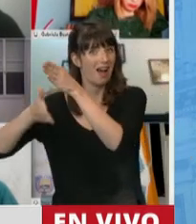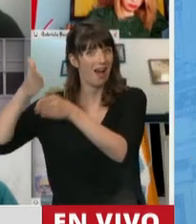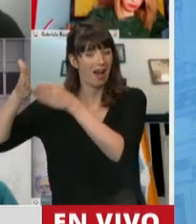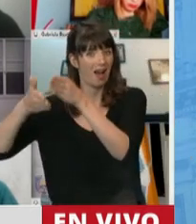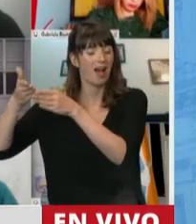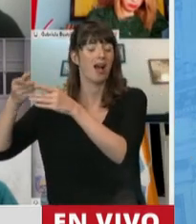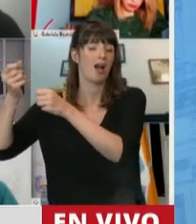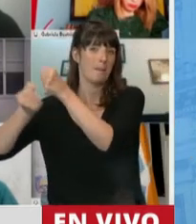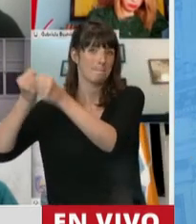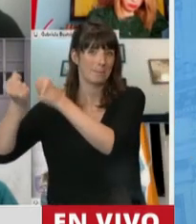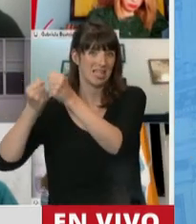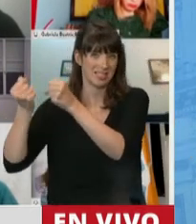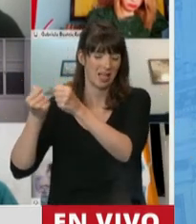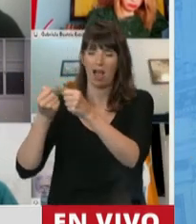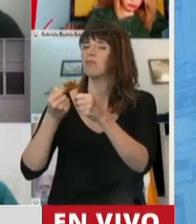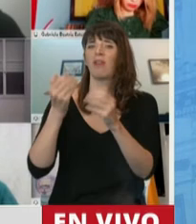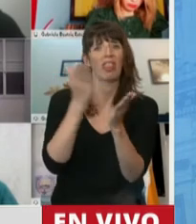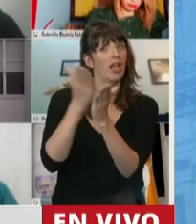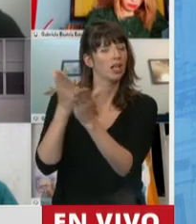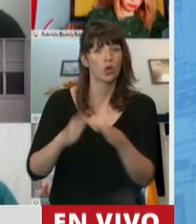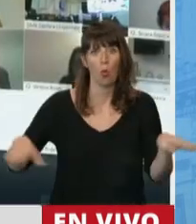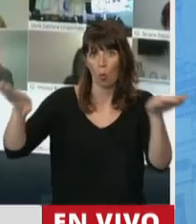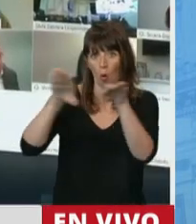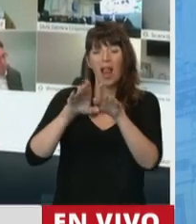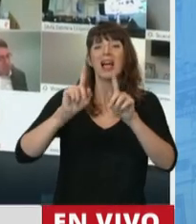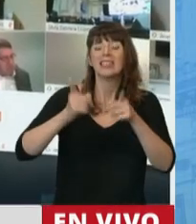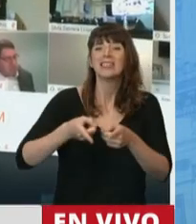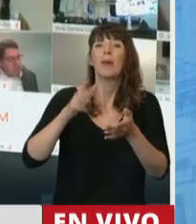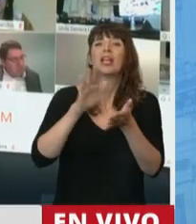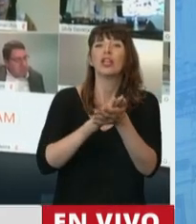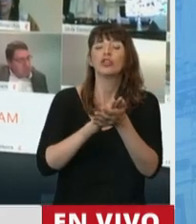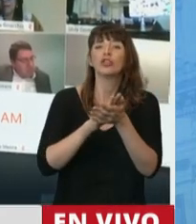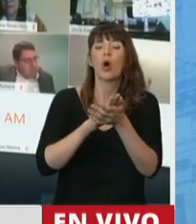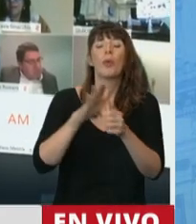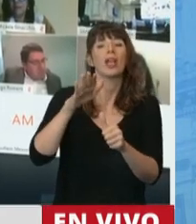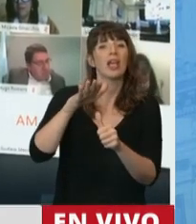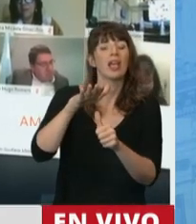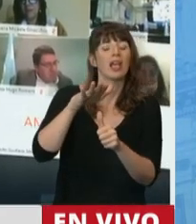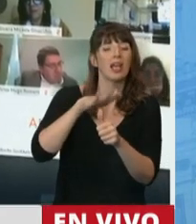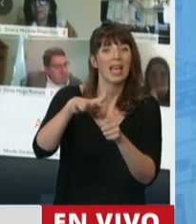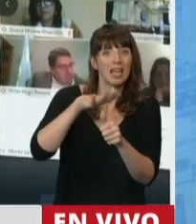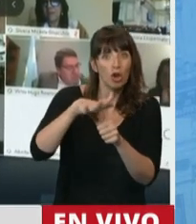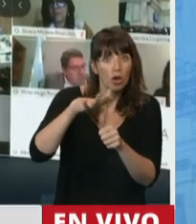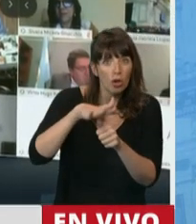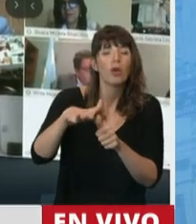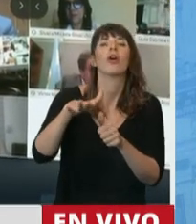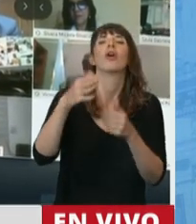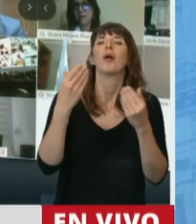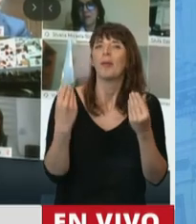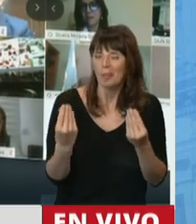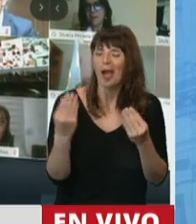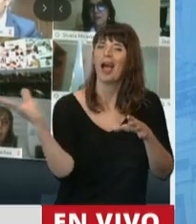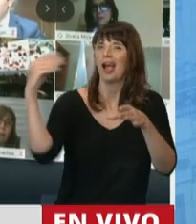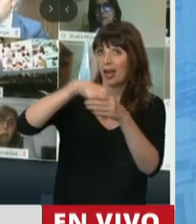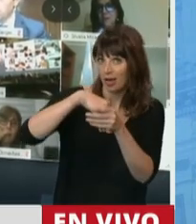compañeros en lo que tiene que ver con la perspectiva de género, en cual se incorporan normas de protección a las personas